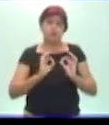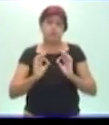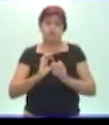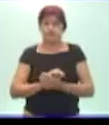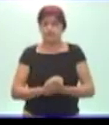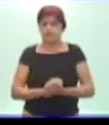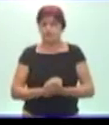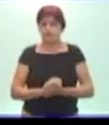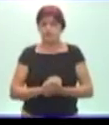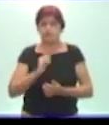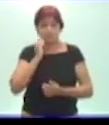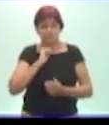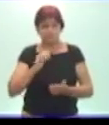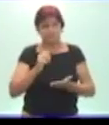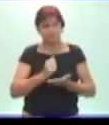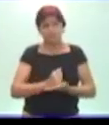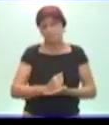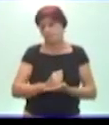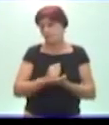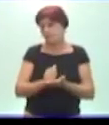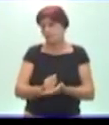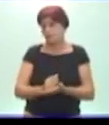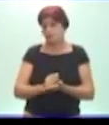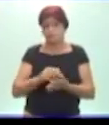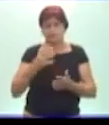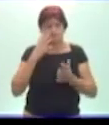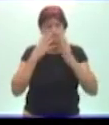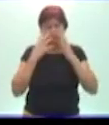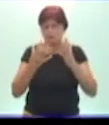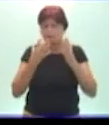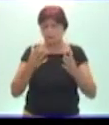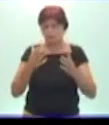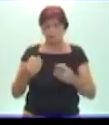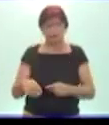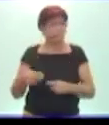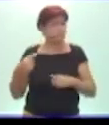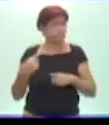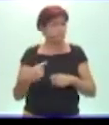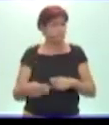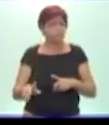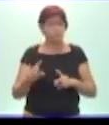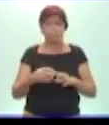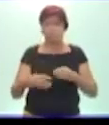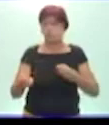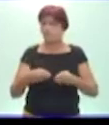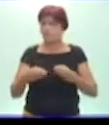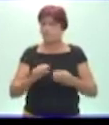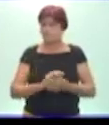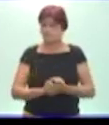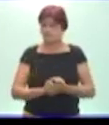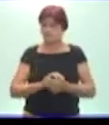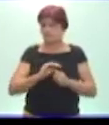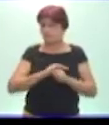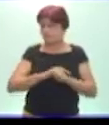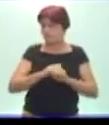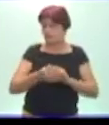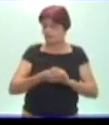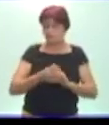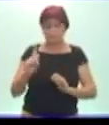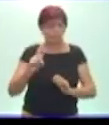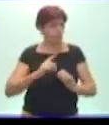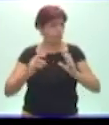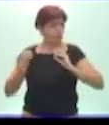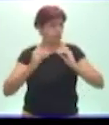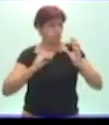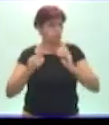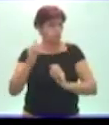y también me ayuda a no darle tanta importancia a las cosas materiales. Mi hermano no se comunica con palabras,